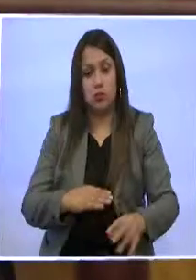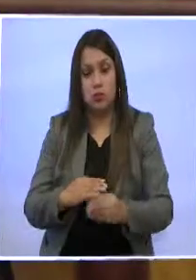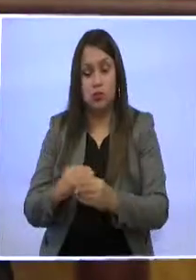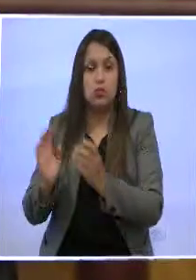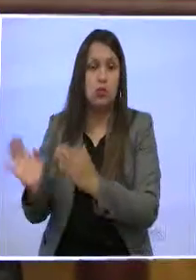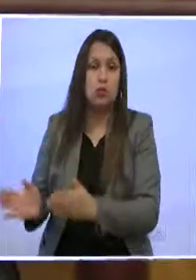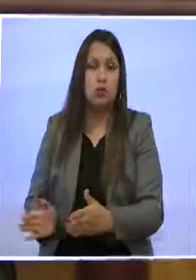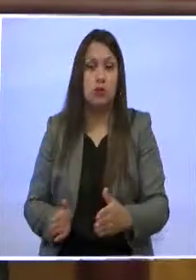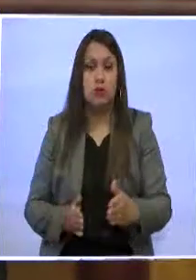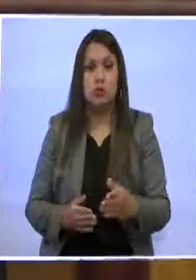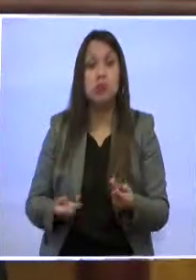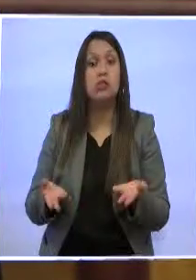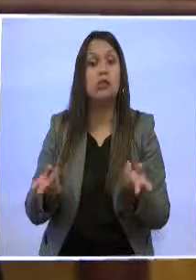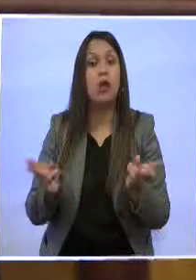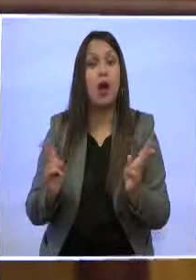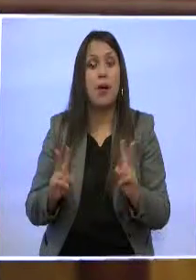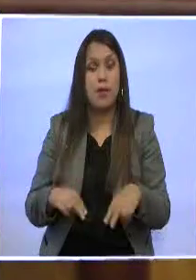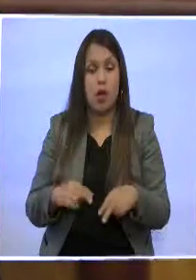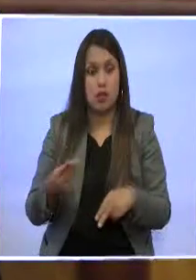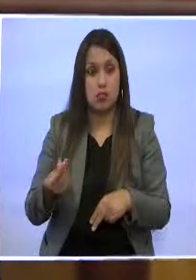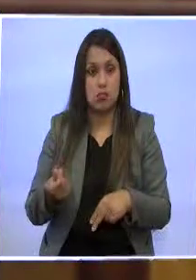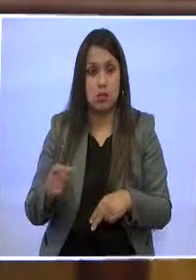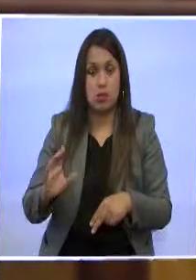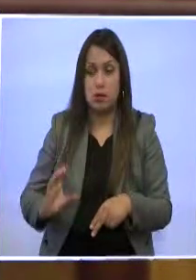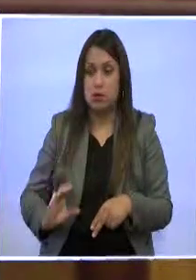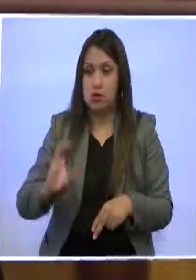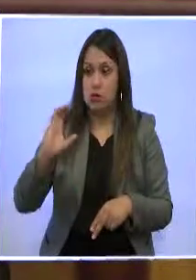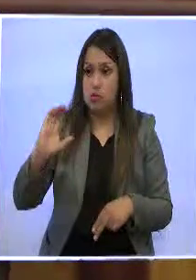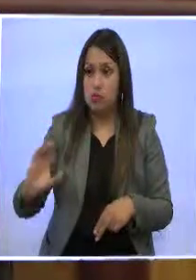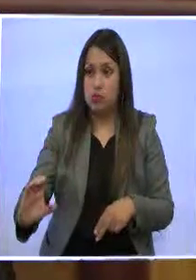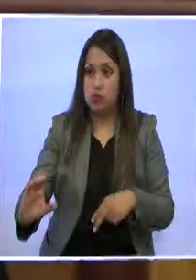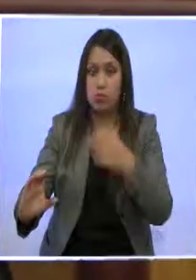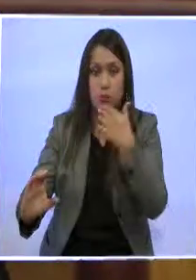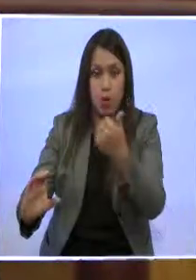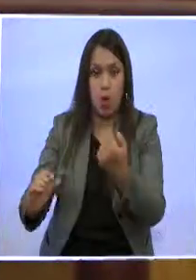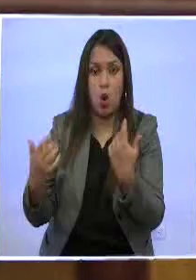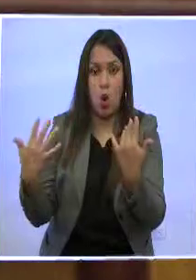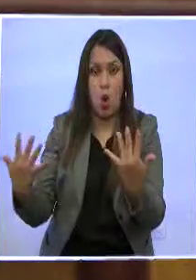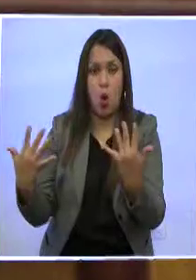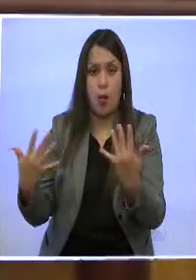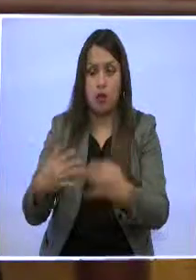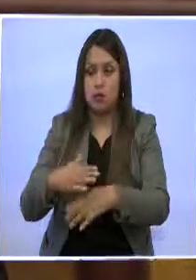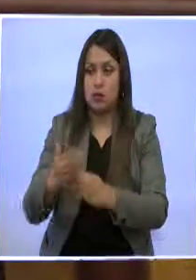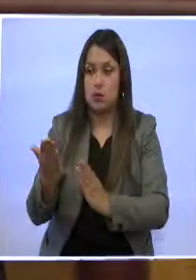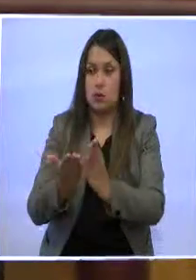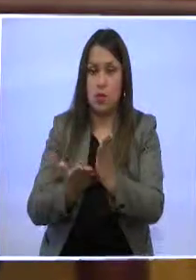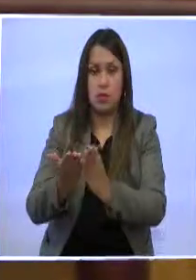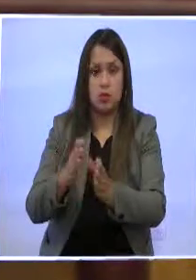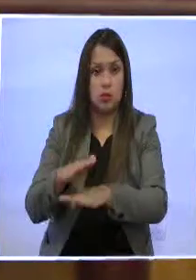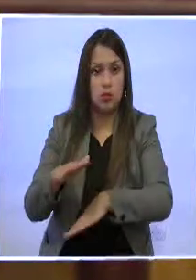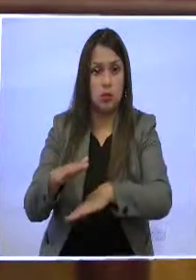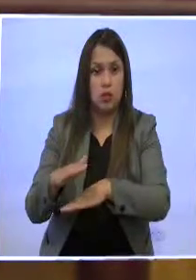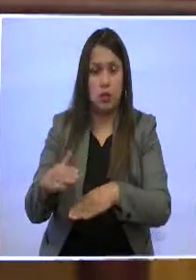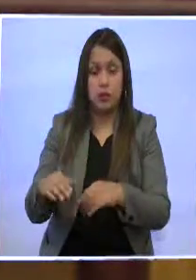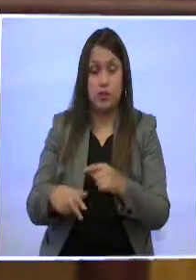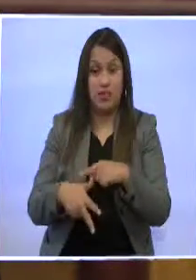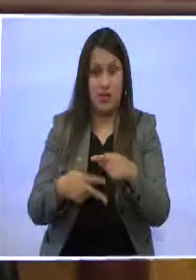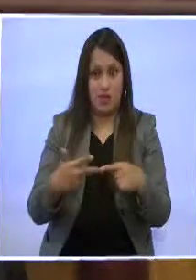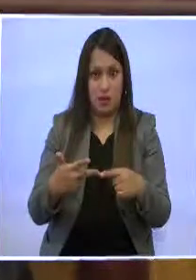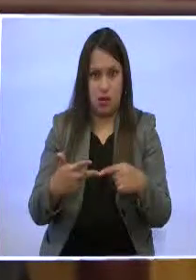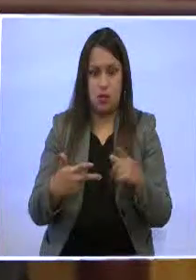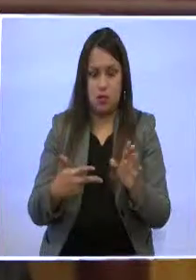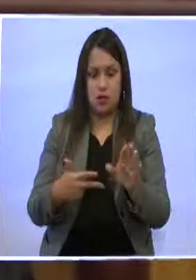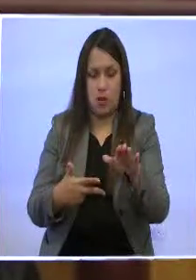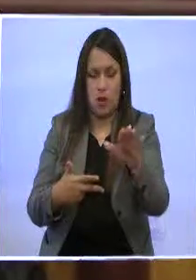e inversión la atención prioritaria para mejorar sus servicios. El tema de la regularización de barrios tiene tres momentos, digámoslo así.